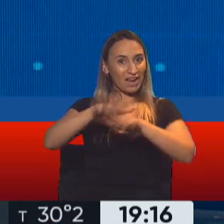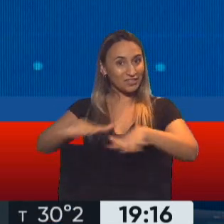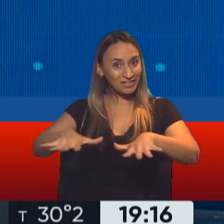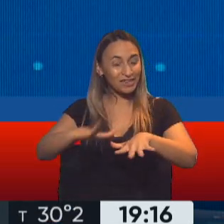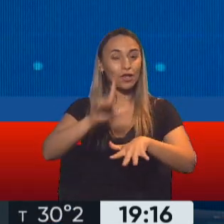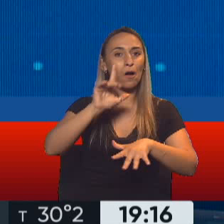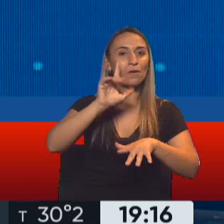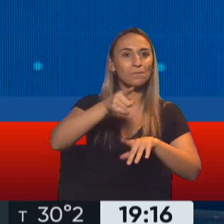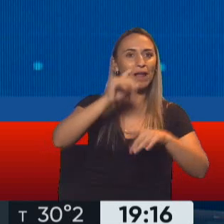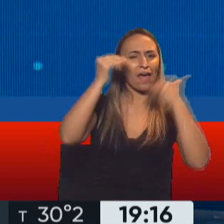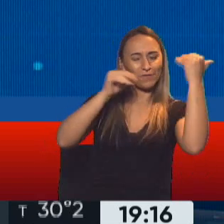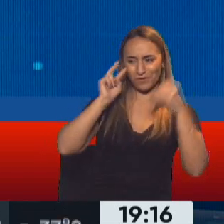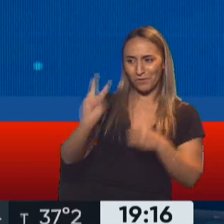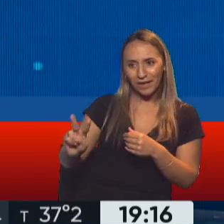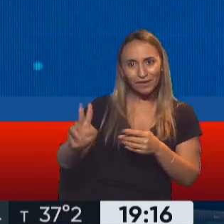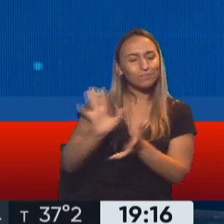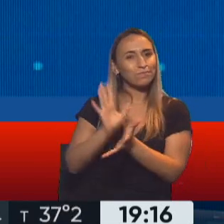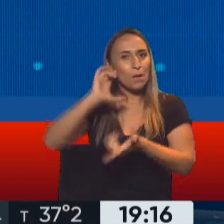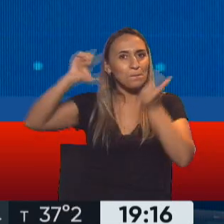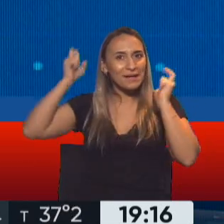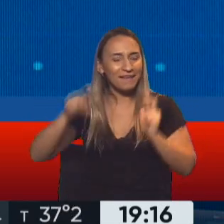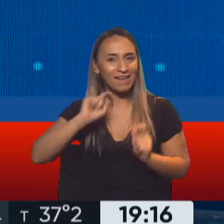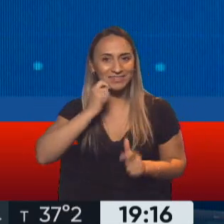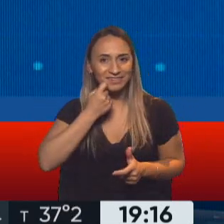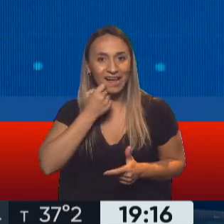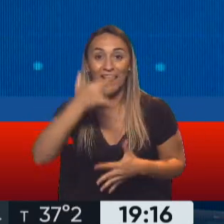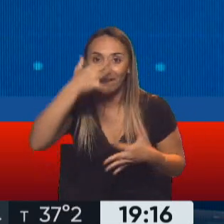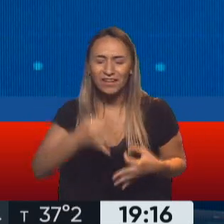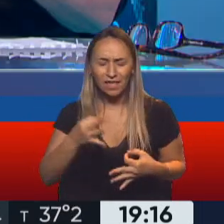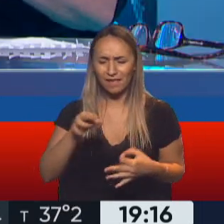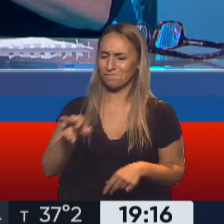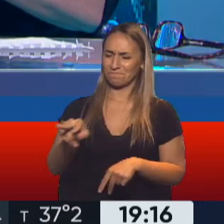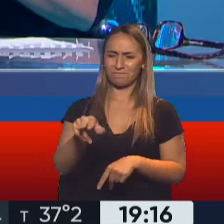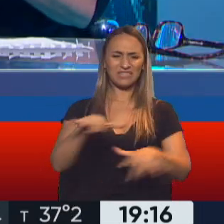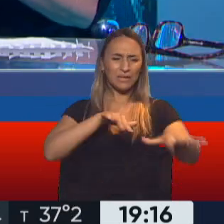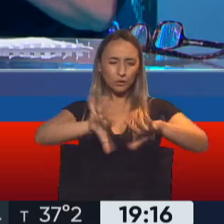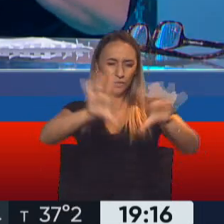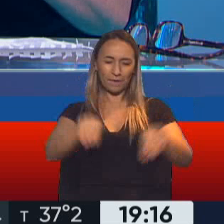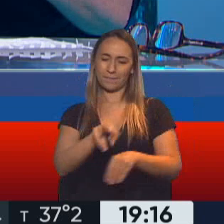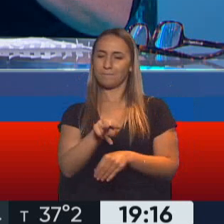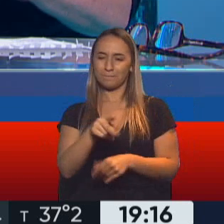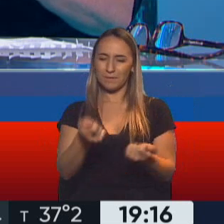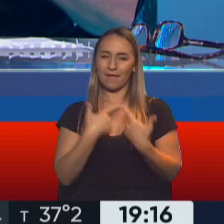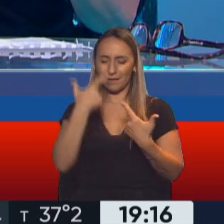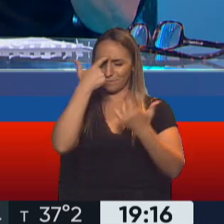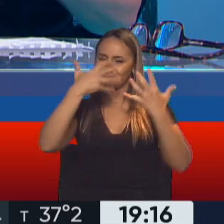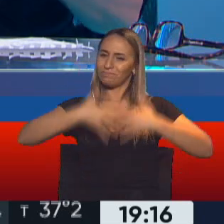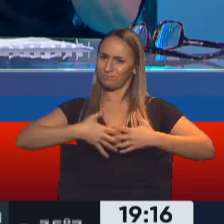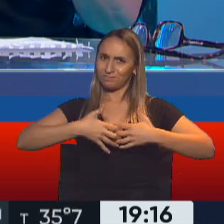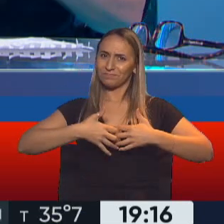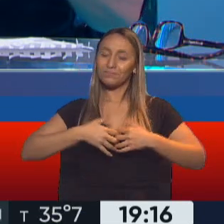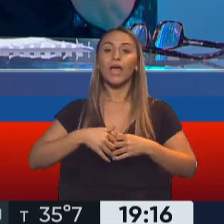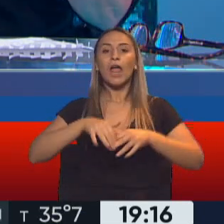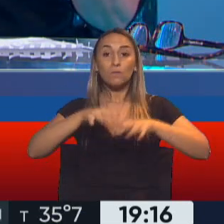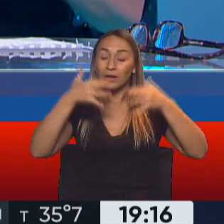Fue muy divertido y nos movió a la reflexión. Nos movió a la reflexión porque nos dimos cuenta de que los chicos tienen una gran